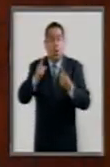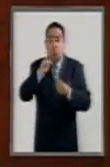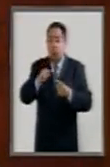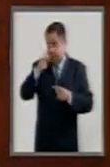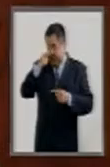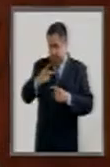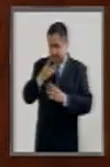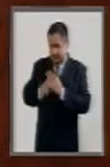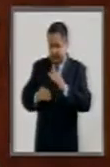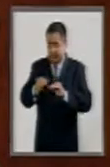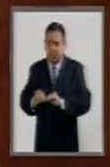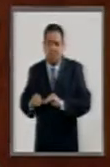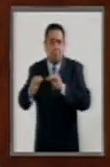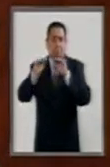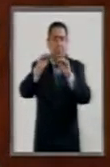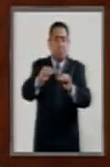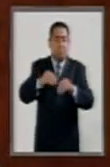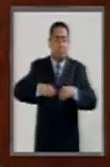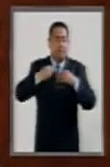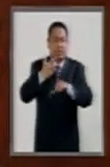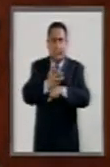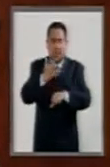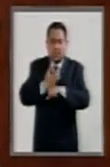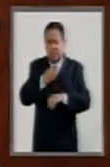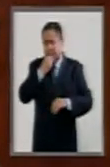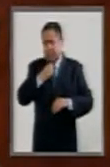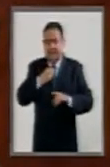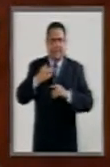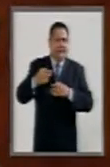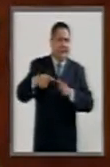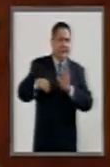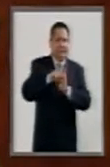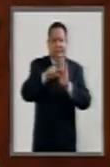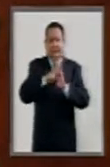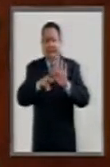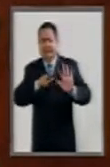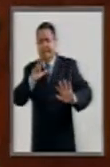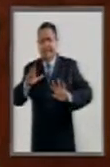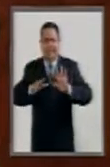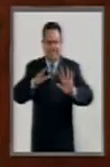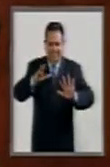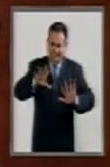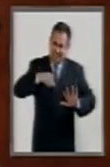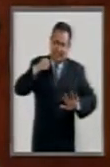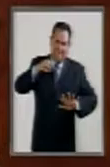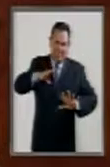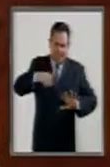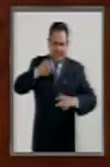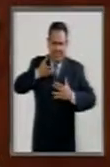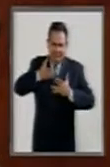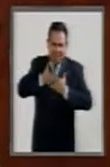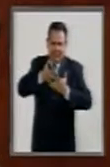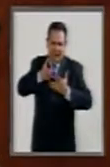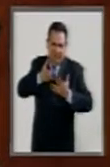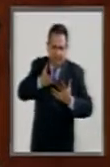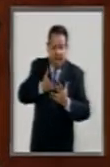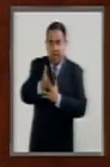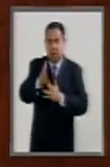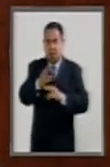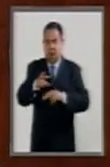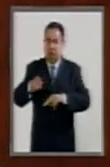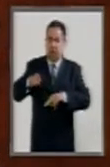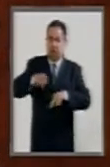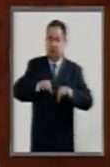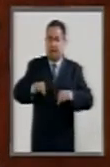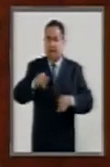país y que pese a la adversidad lograron destacar y ocupar cargos importantes en